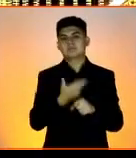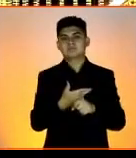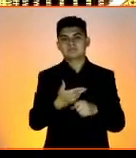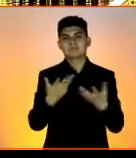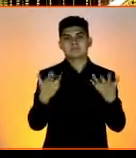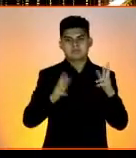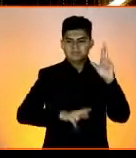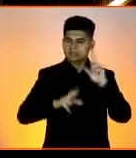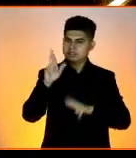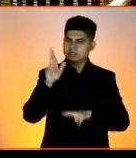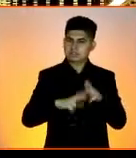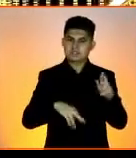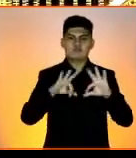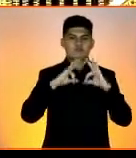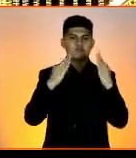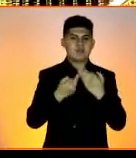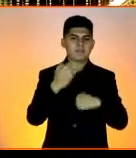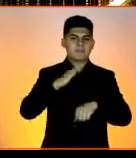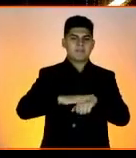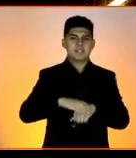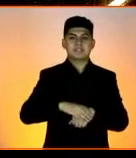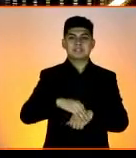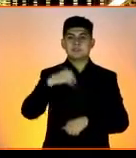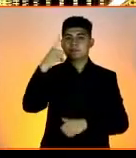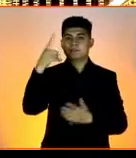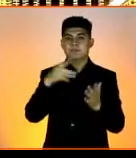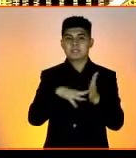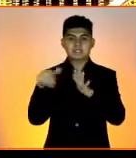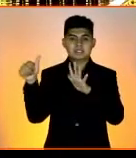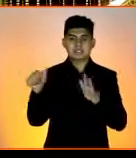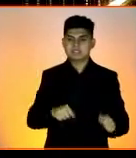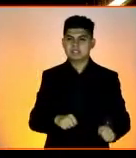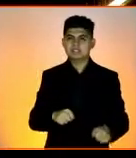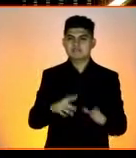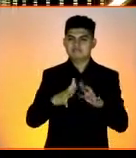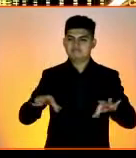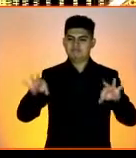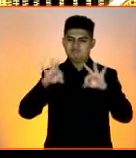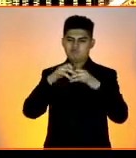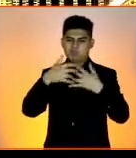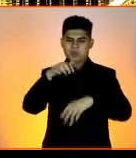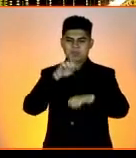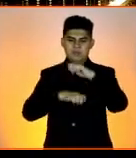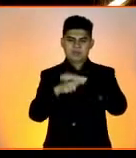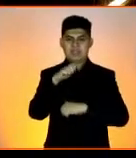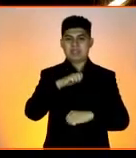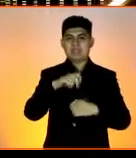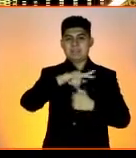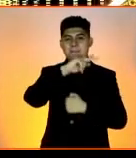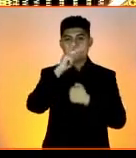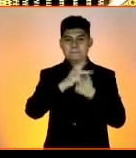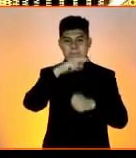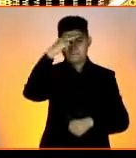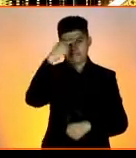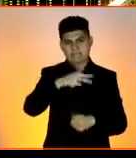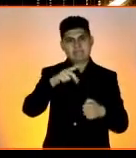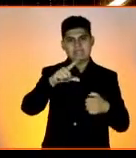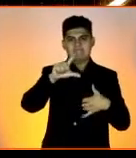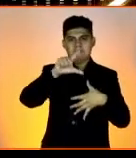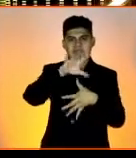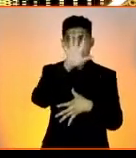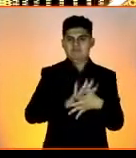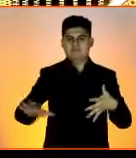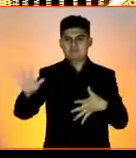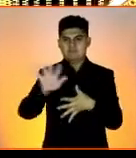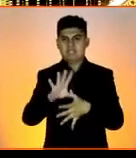forma parte de las más de 1.600 empresas de todo el país y de países de América Latina que están comprometidas con esta